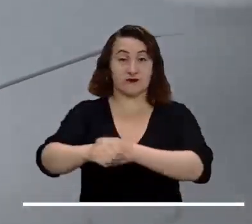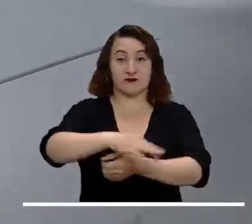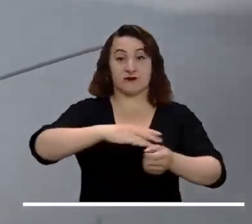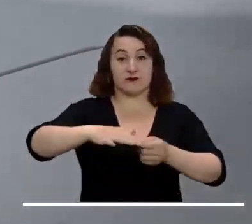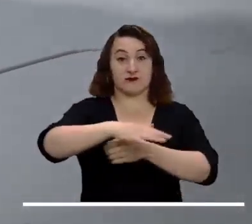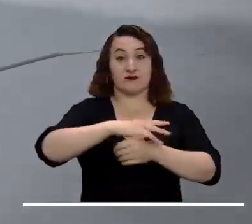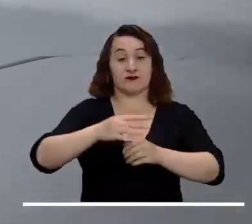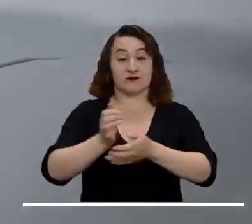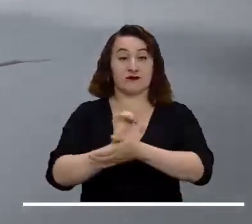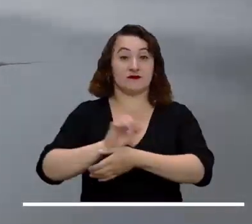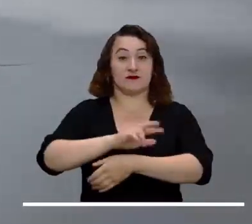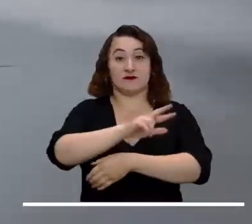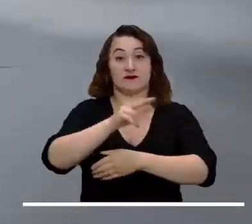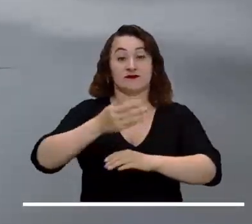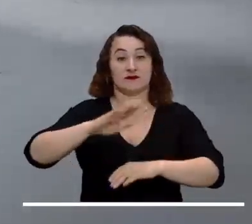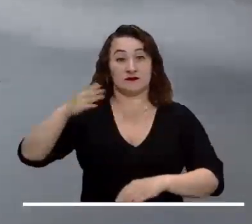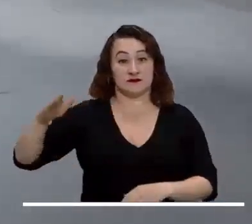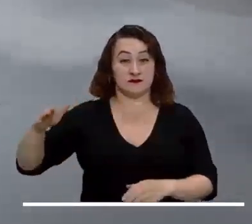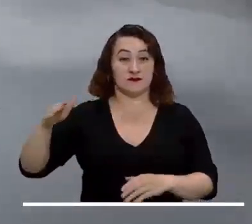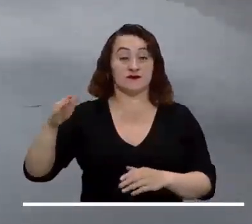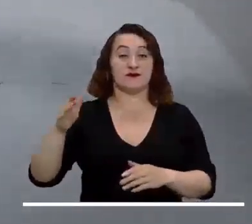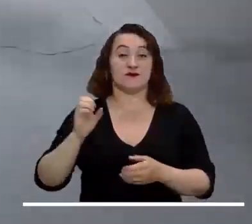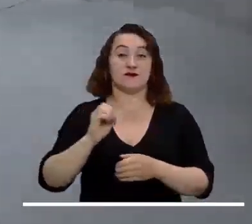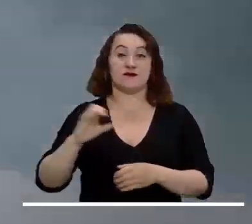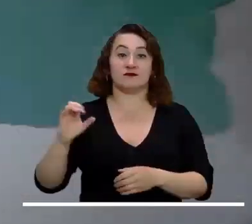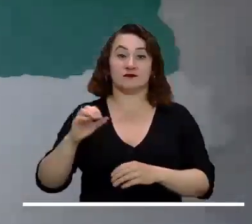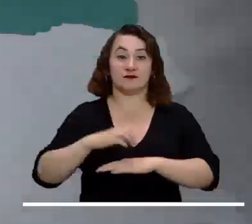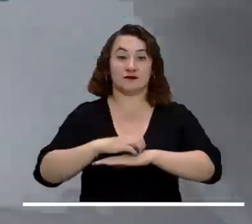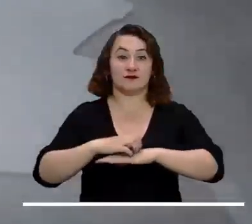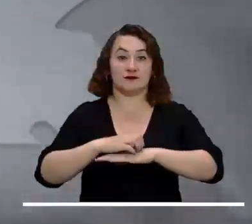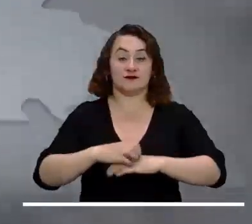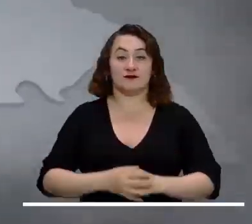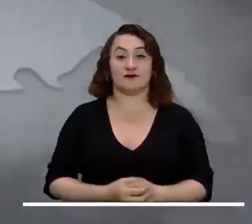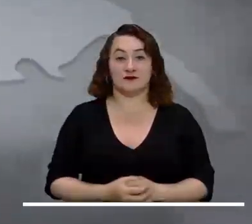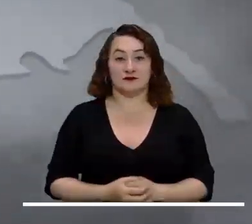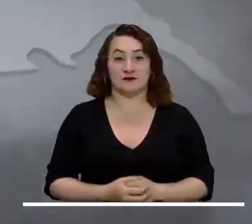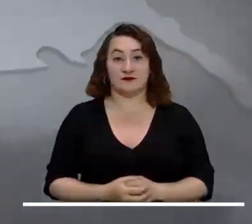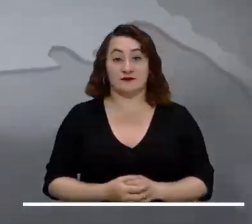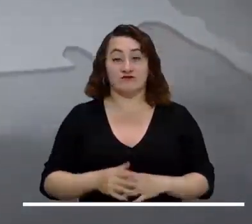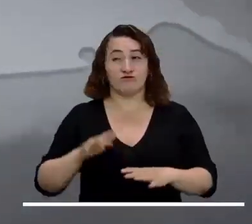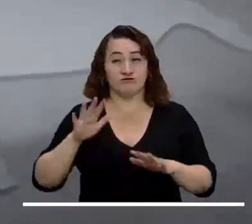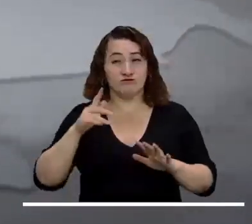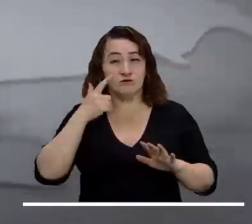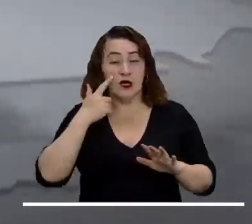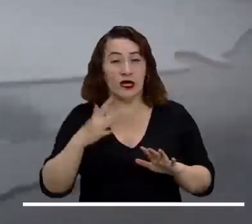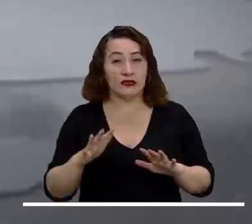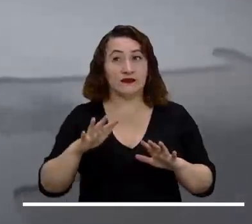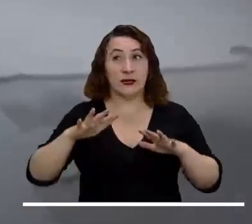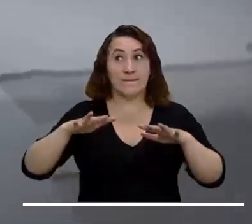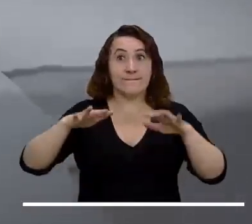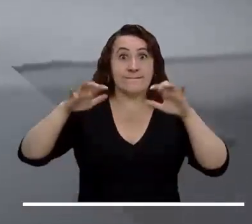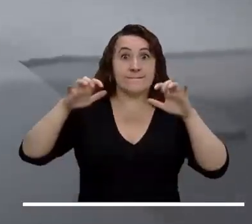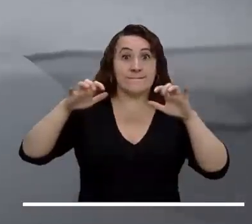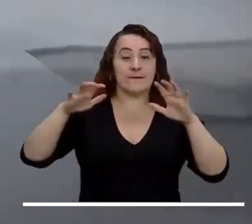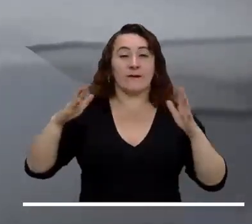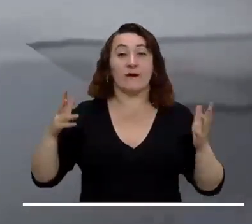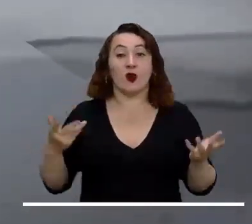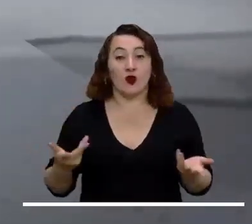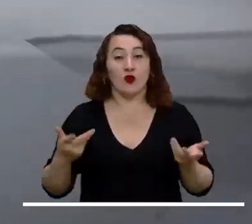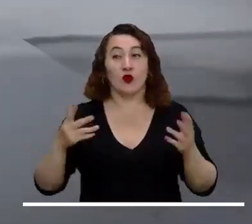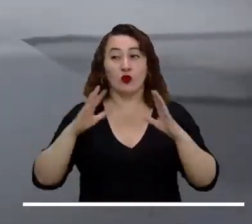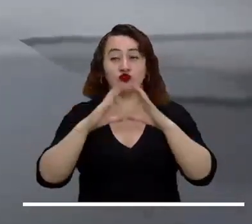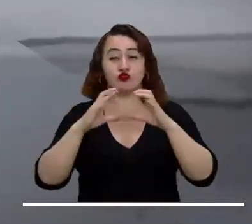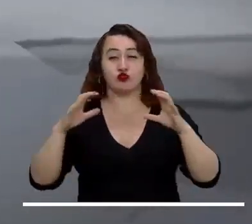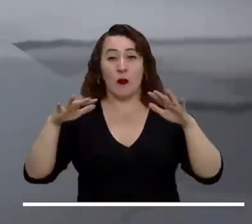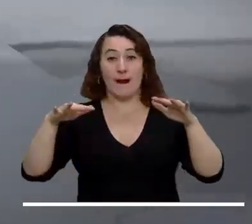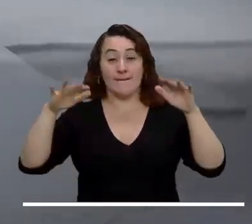Cundinamarca, Eje Cafetero, Antioquia y occidente de Tolima. Según los pronósticos, en la Orinoquía el tiempo seco y las